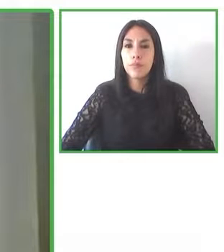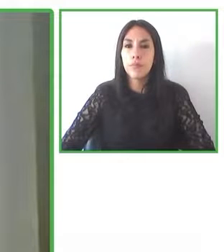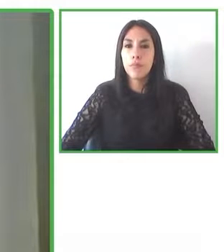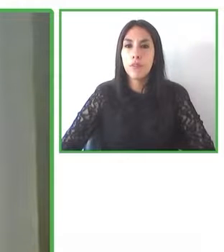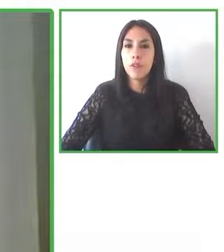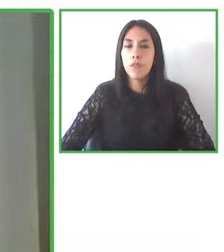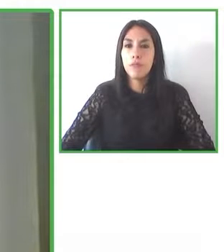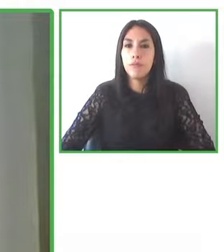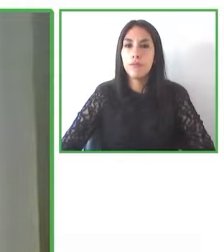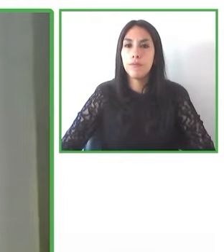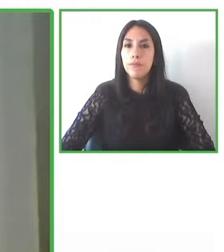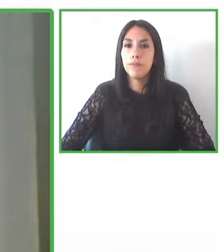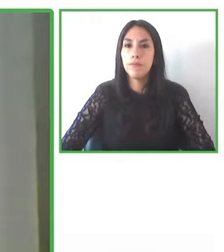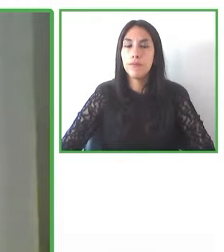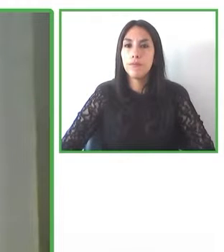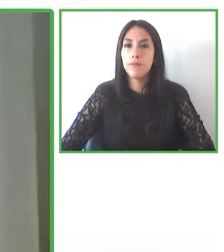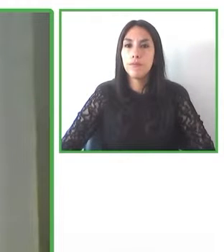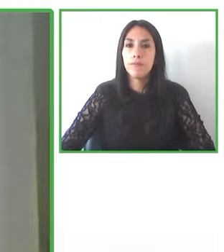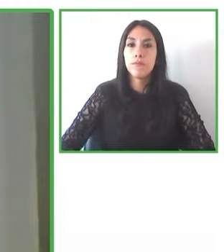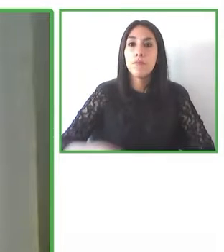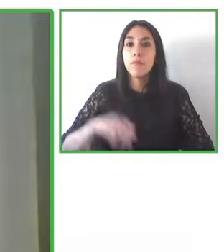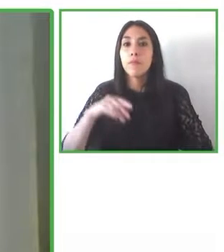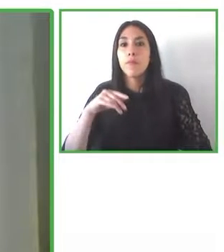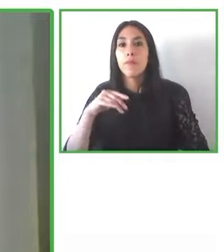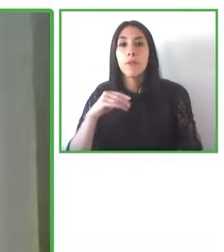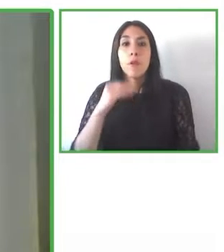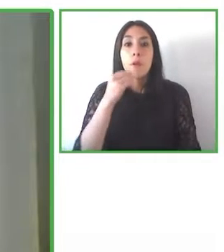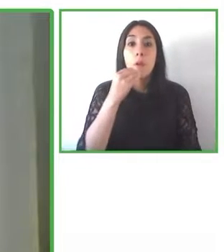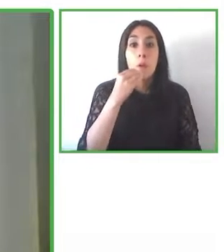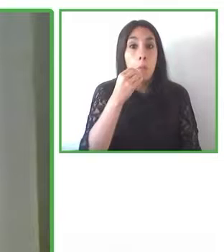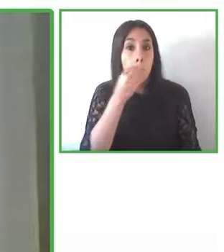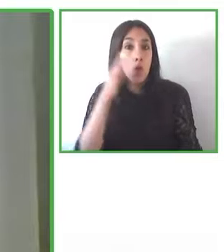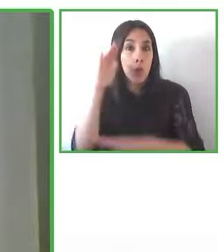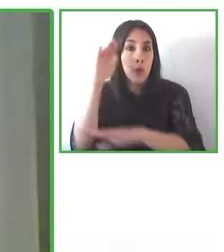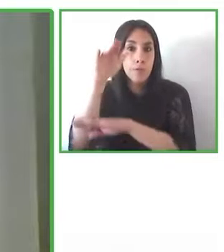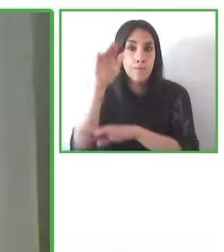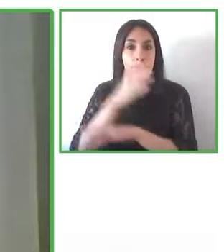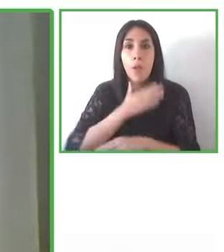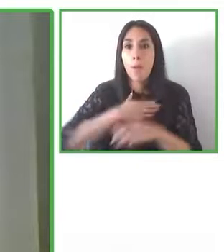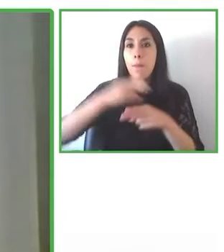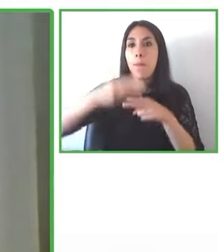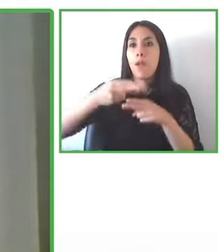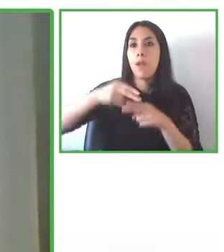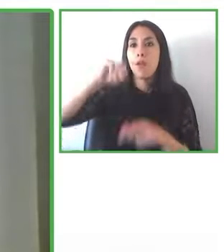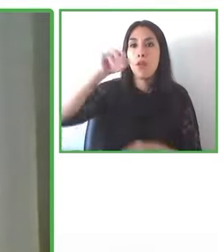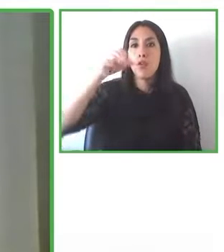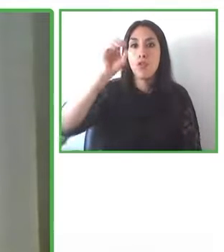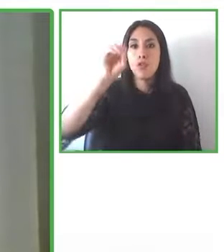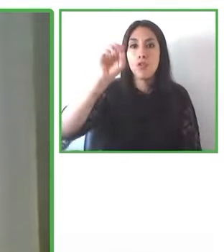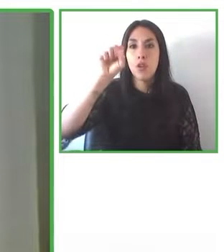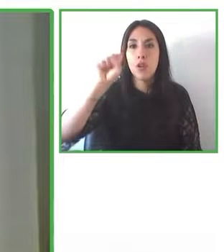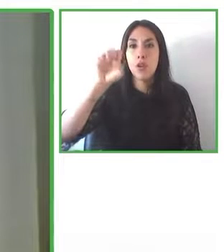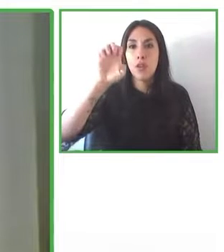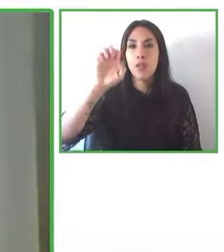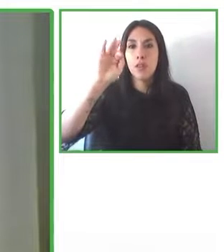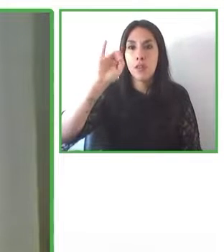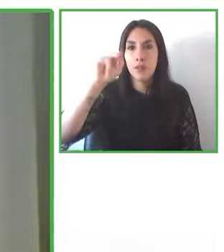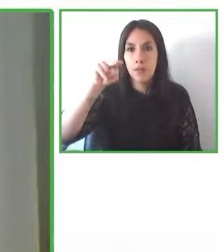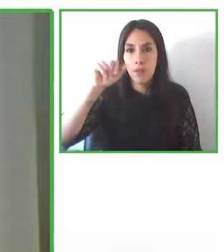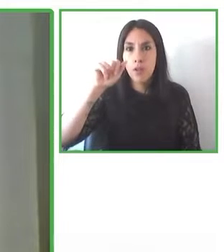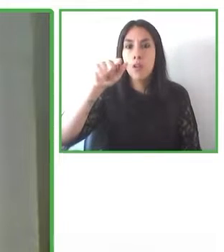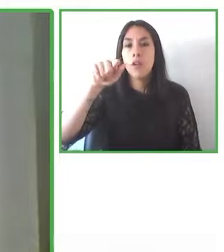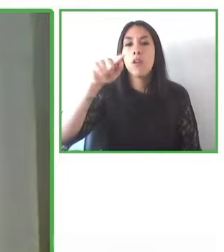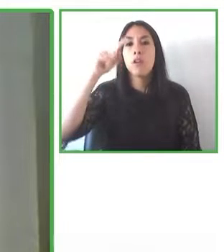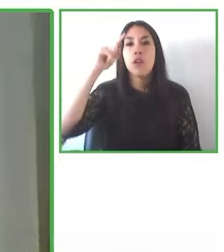Buenas tardes, mi nombre es Josefina Ocampo, soy docente de la Facultad de Arquitectura de la Universidad Nacional de Tucumán